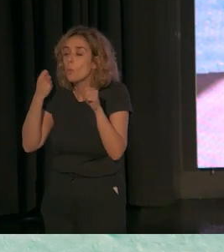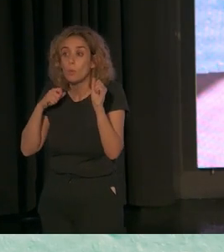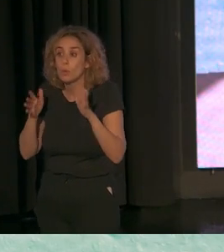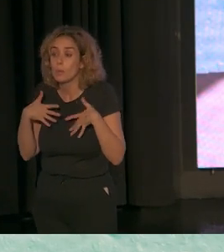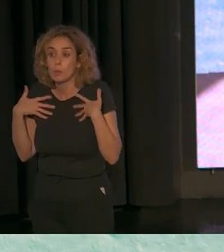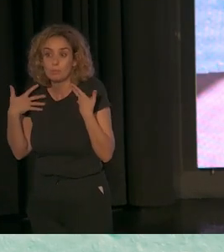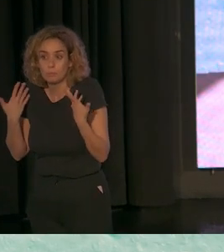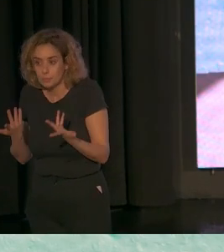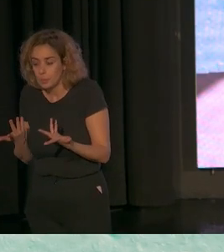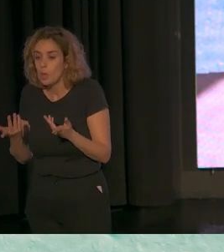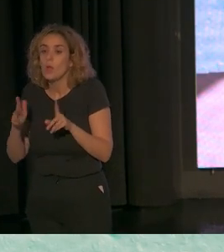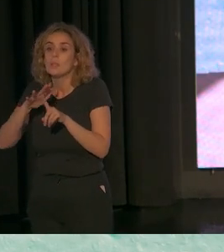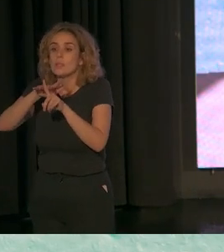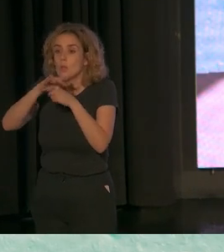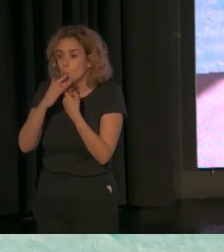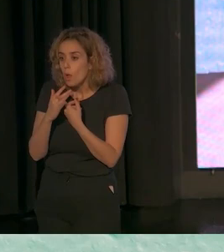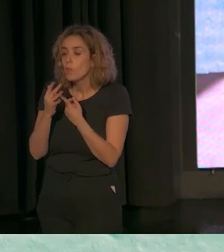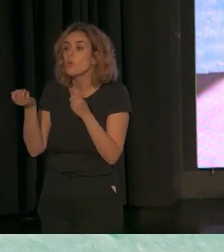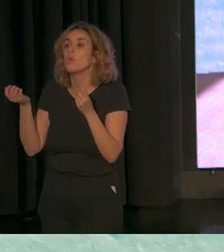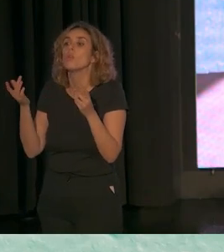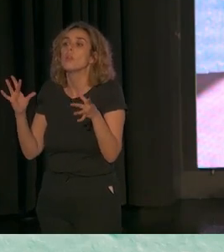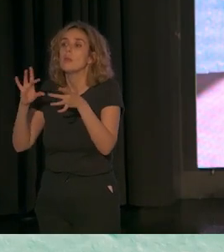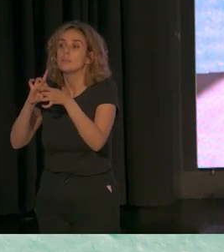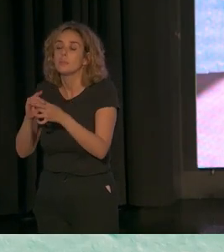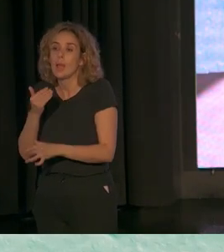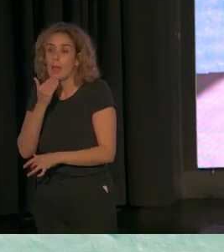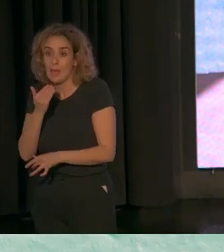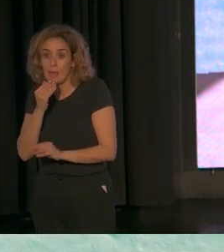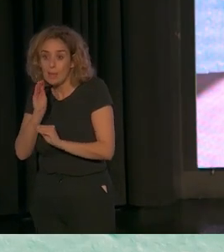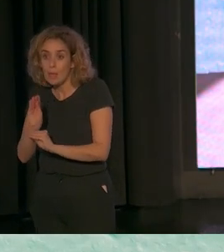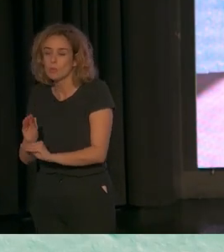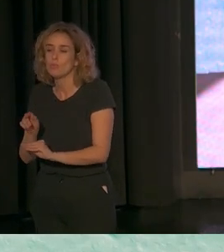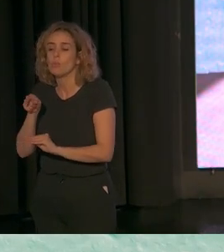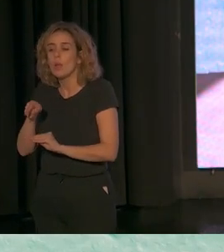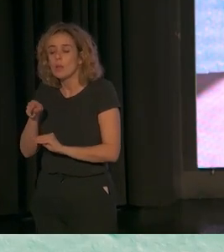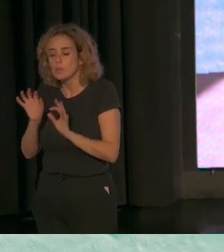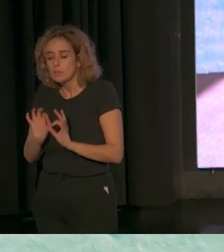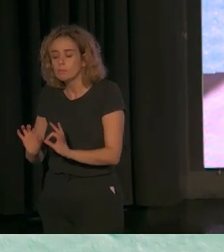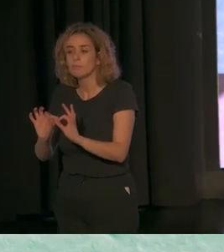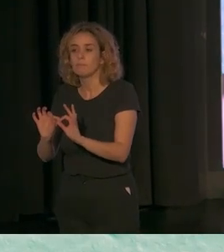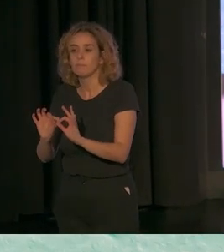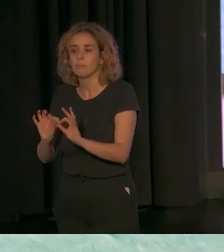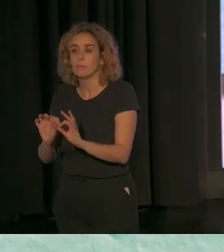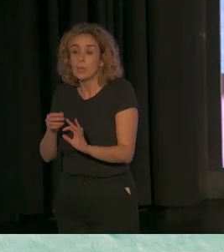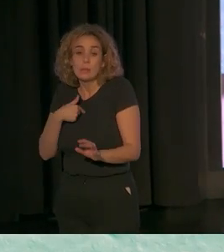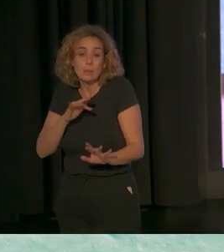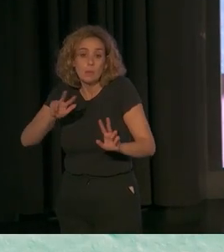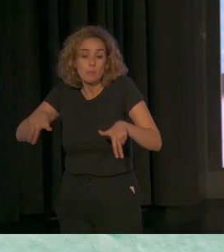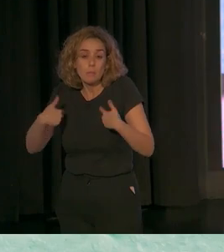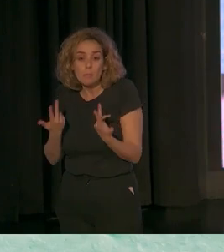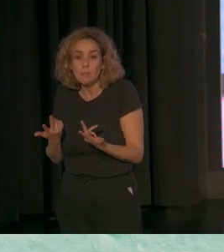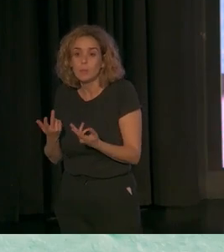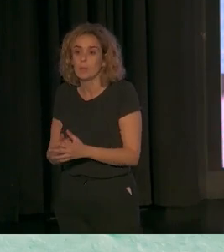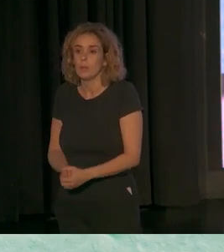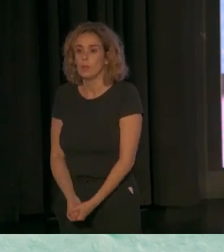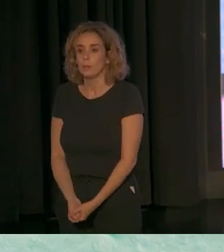de acuerdo con el contexto y de acuerdo con la edad. Y eso es particularmente crítico, si me permitís, es la